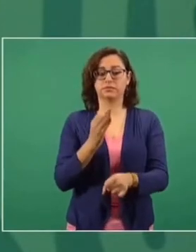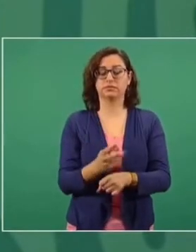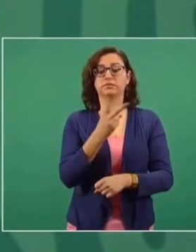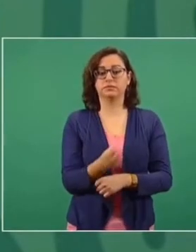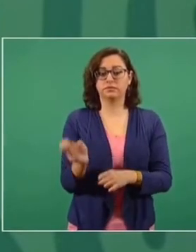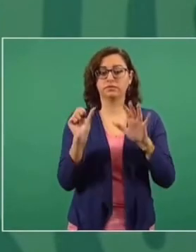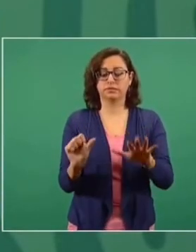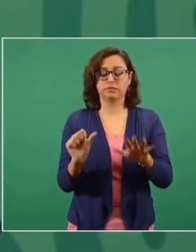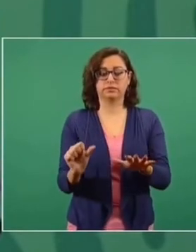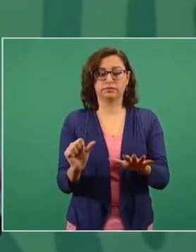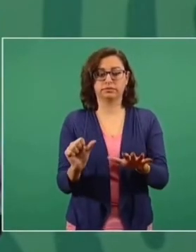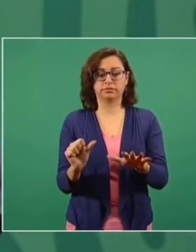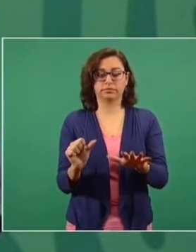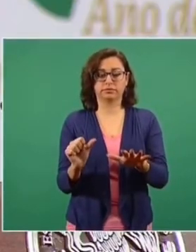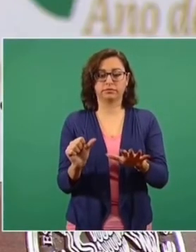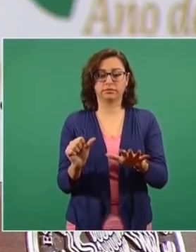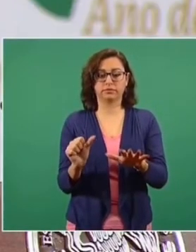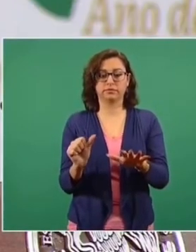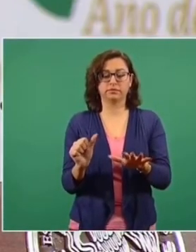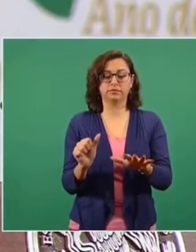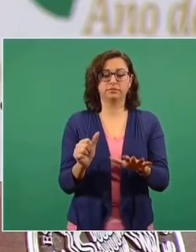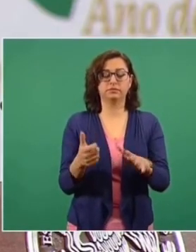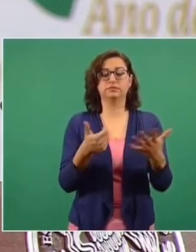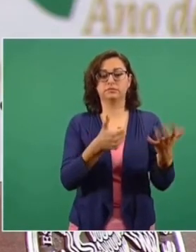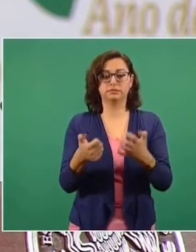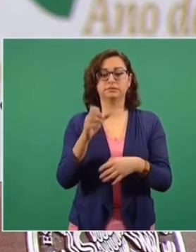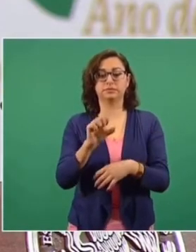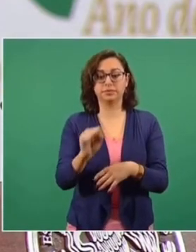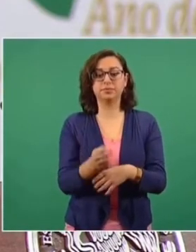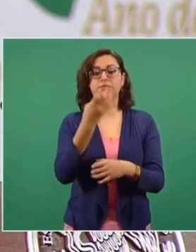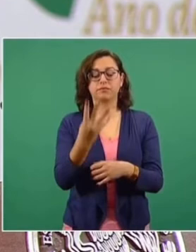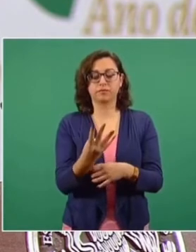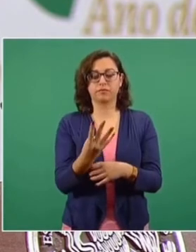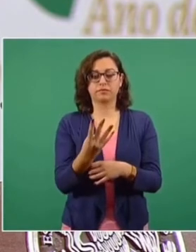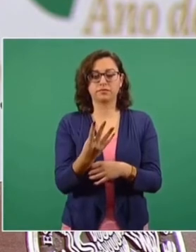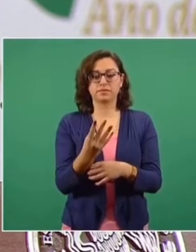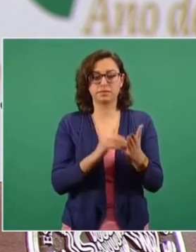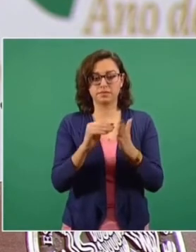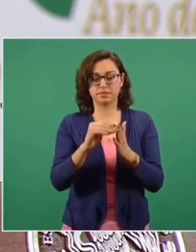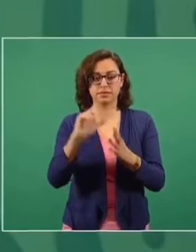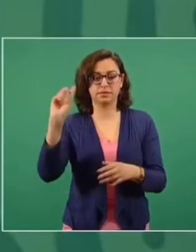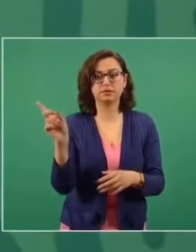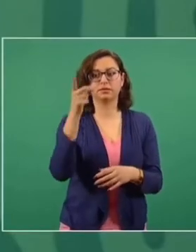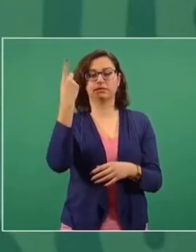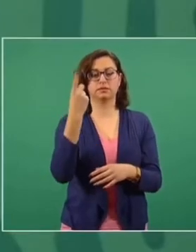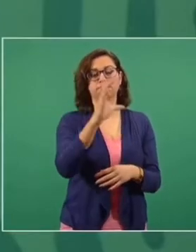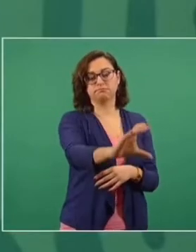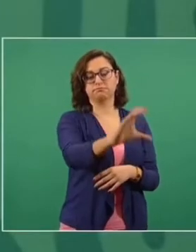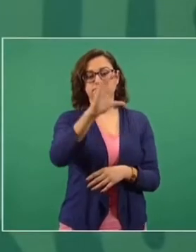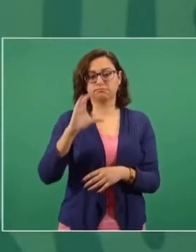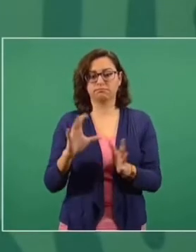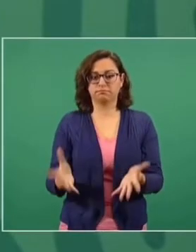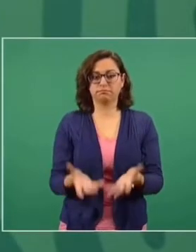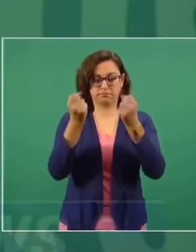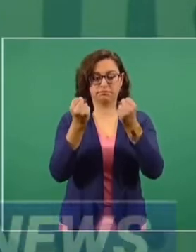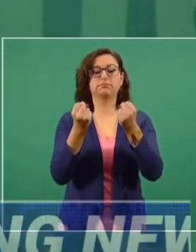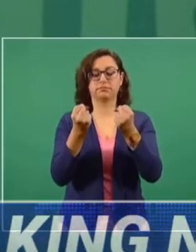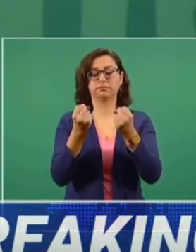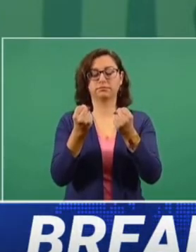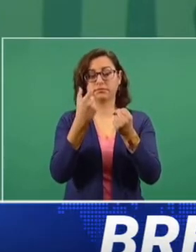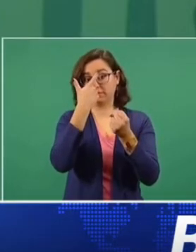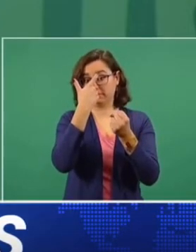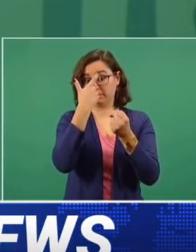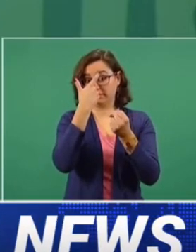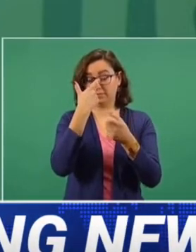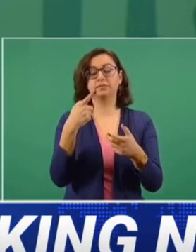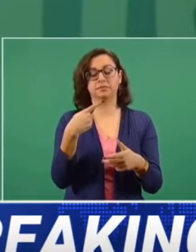216, 664 millones de dólares que se recuperaron y